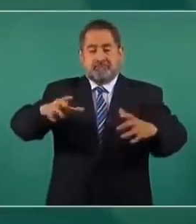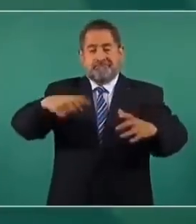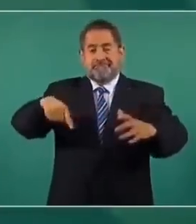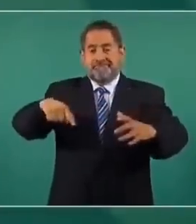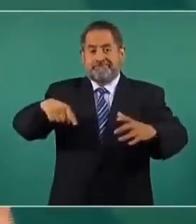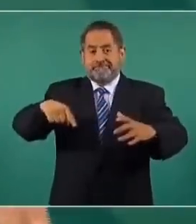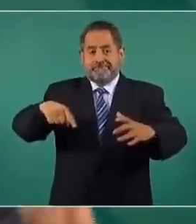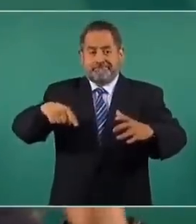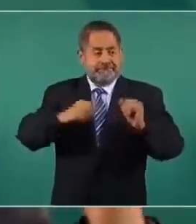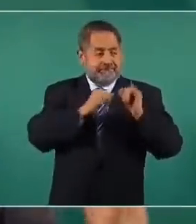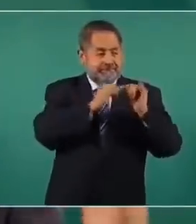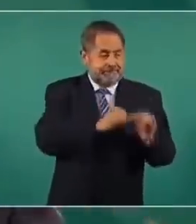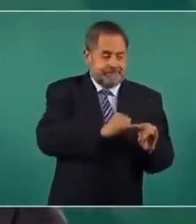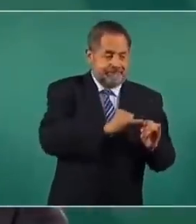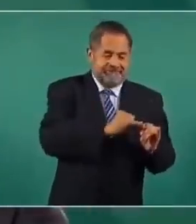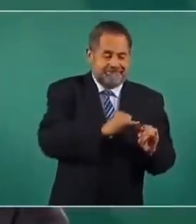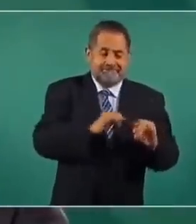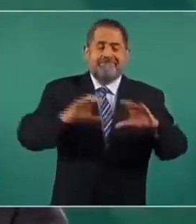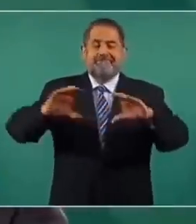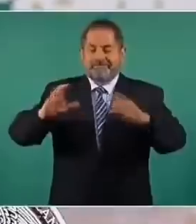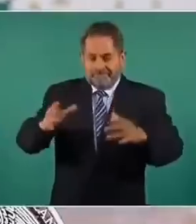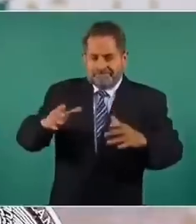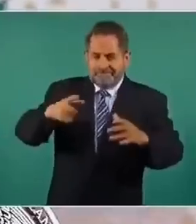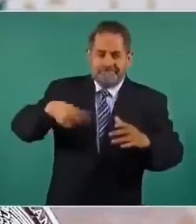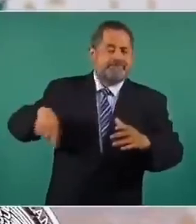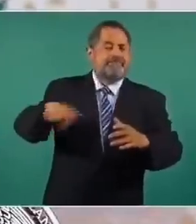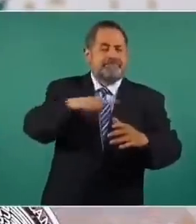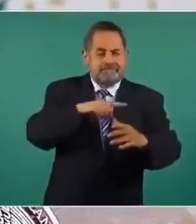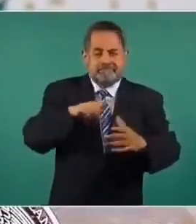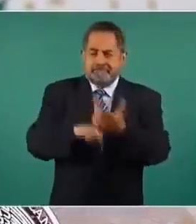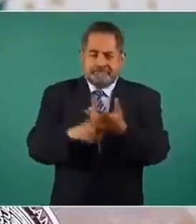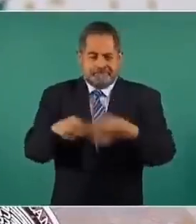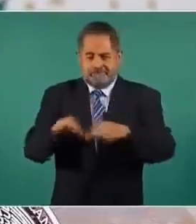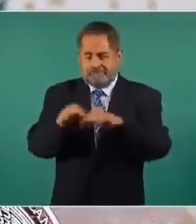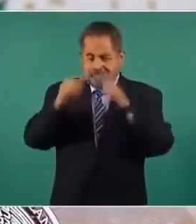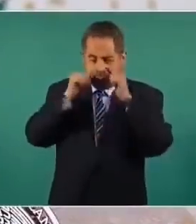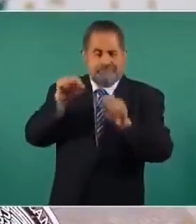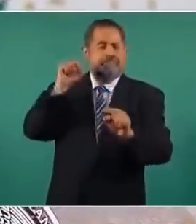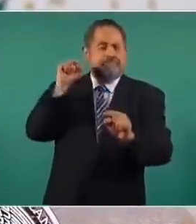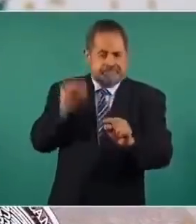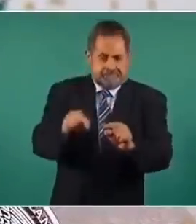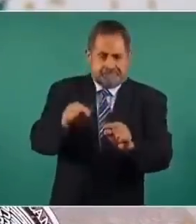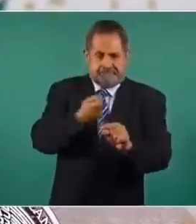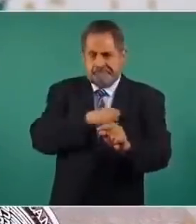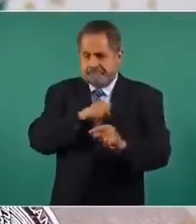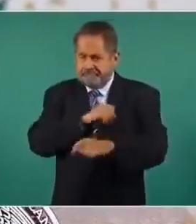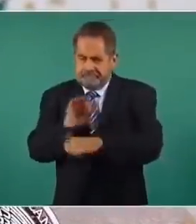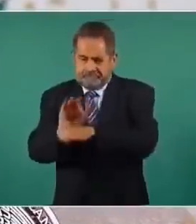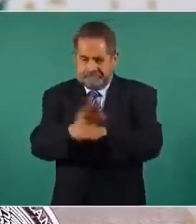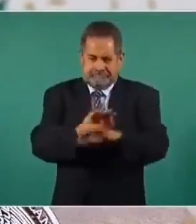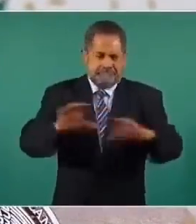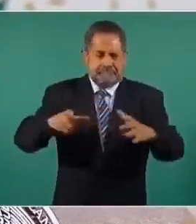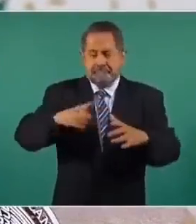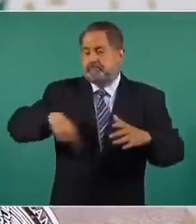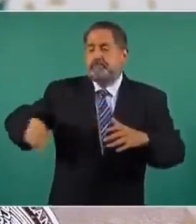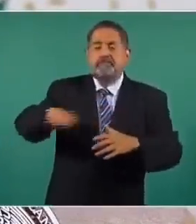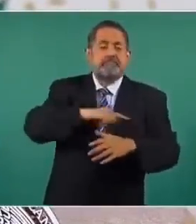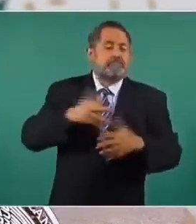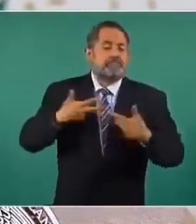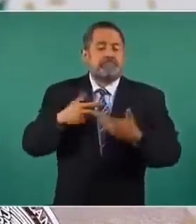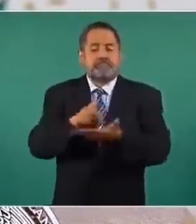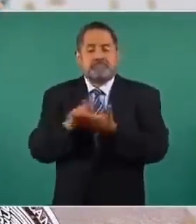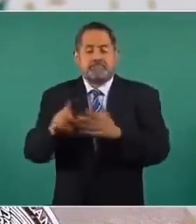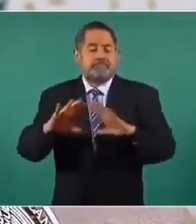del sentido individual y considera la importancia del derecho colectivo